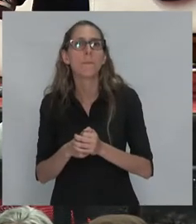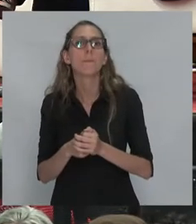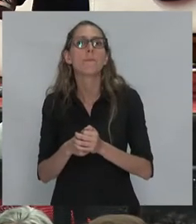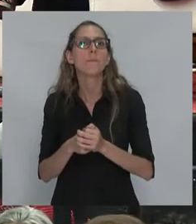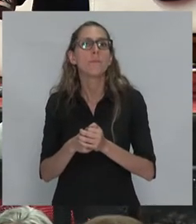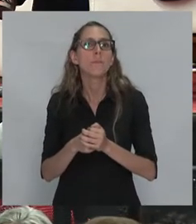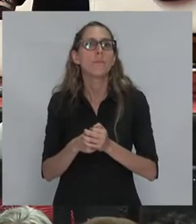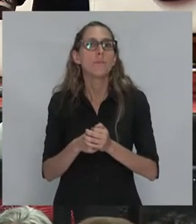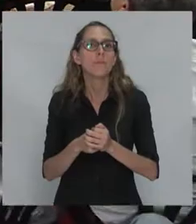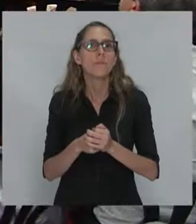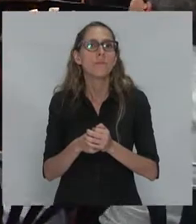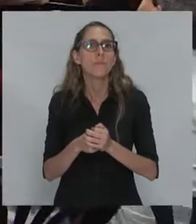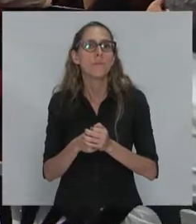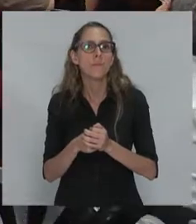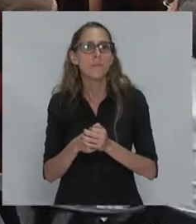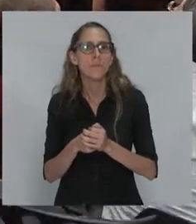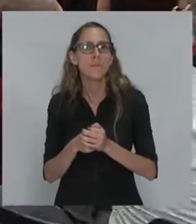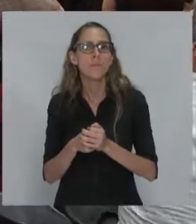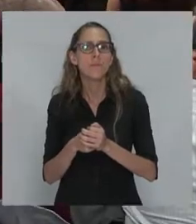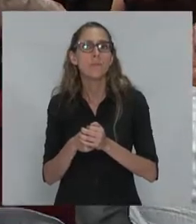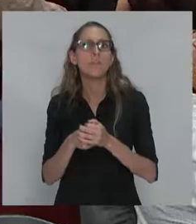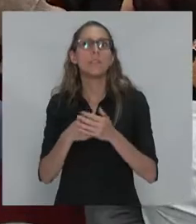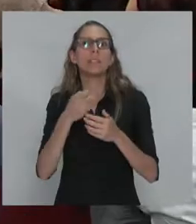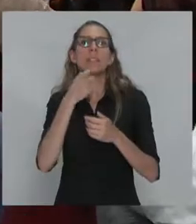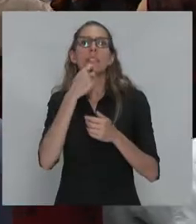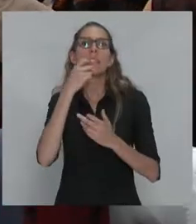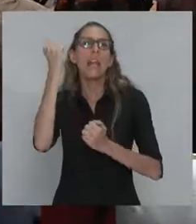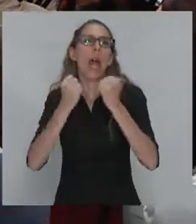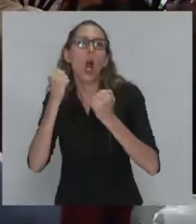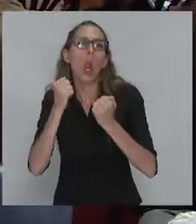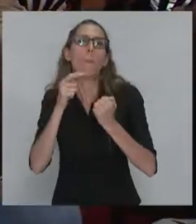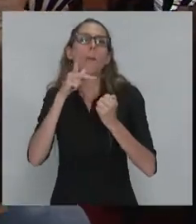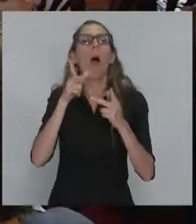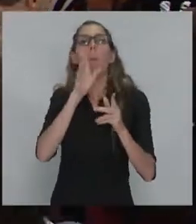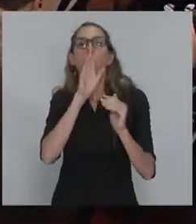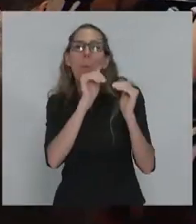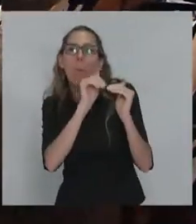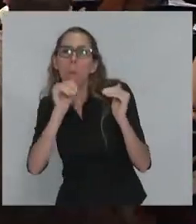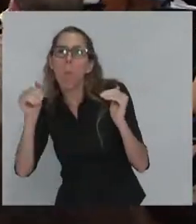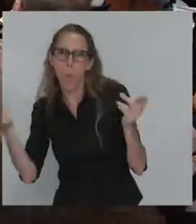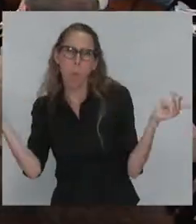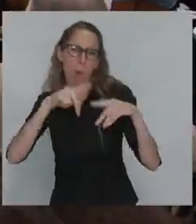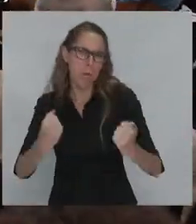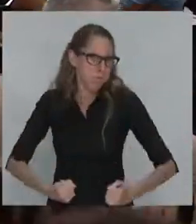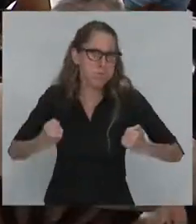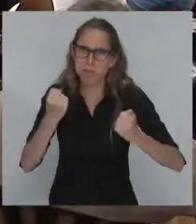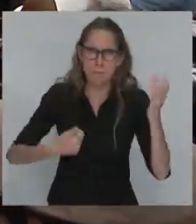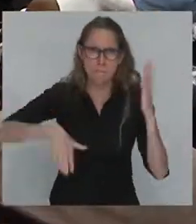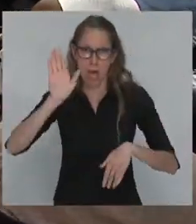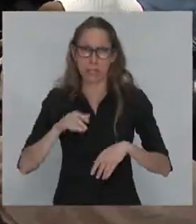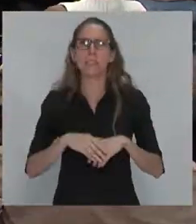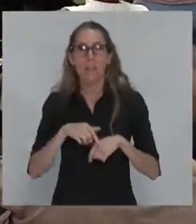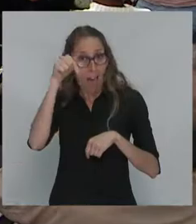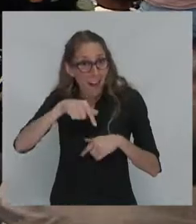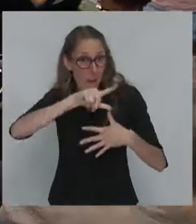regresa por la ventana, y regresa de una manera bastante brutal. Hay algunos países aquí en América Latina que conocen este tipo de